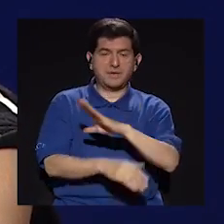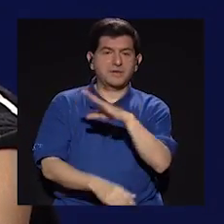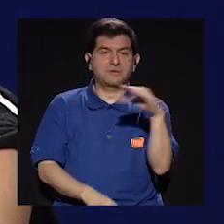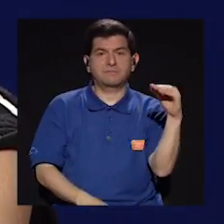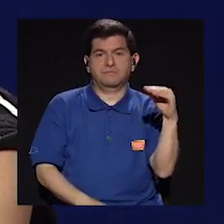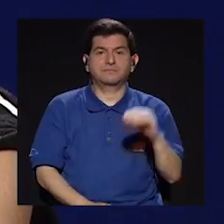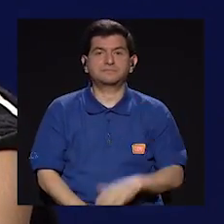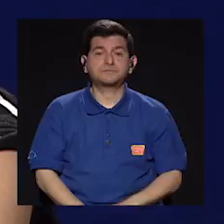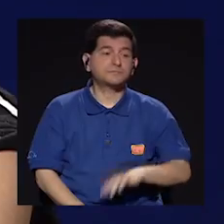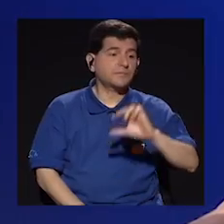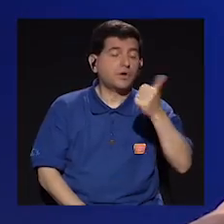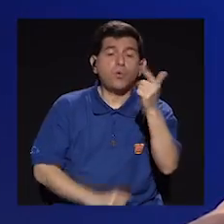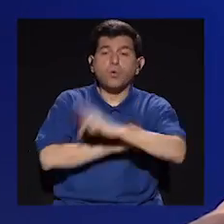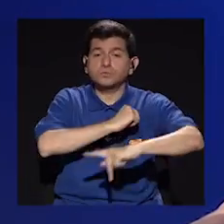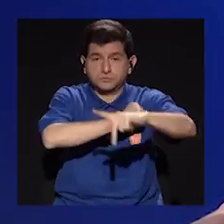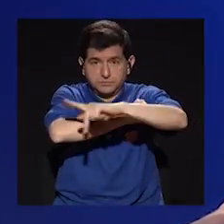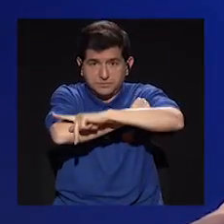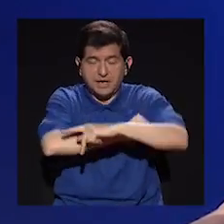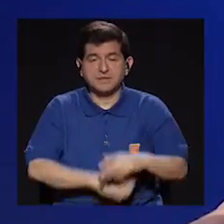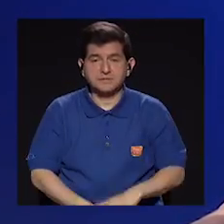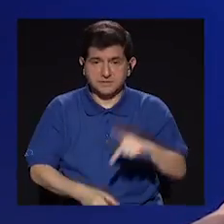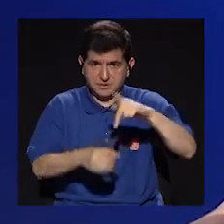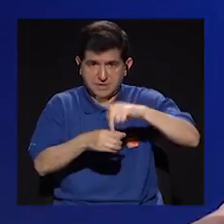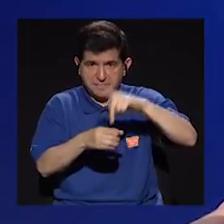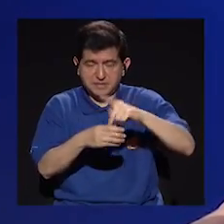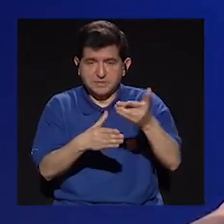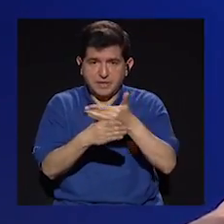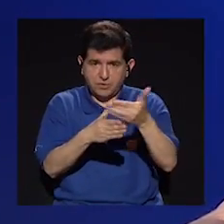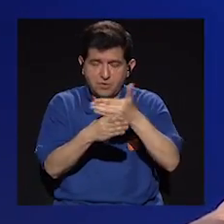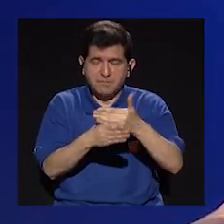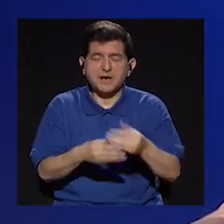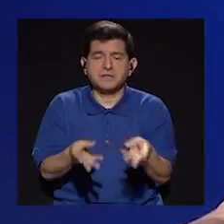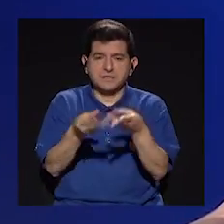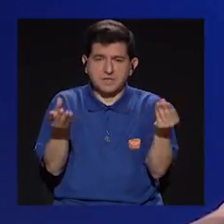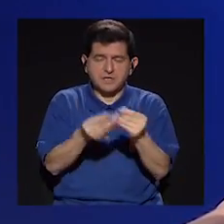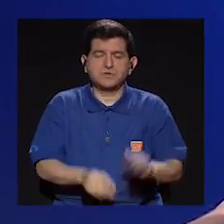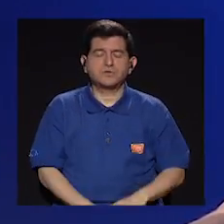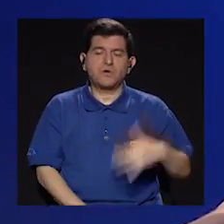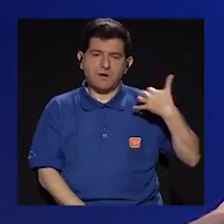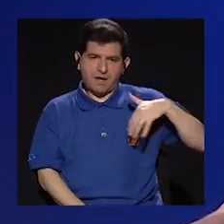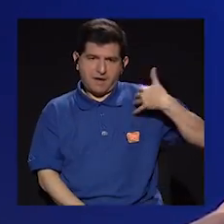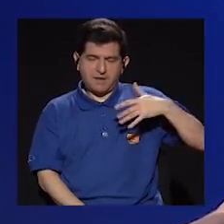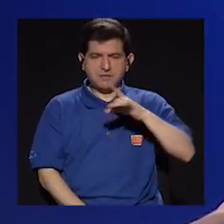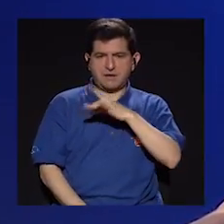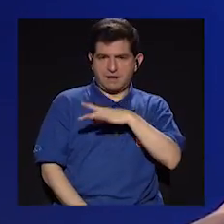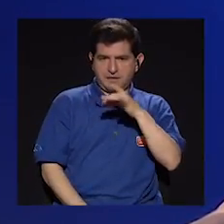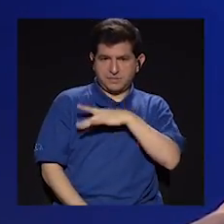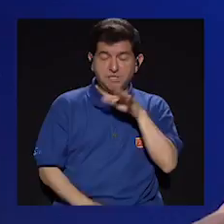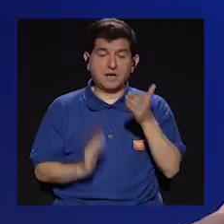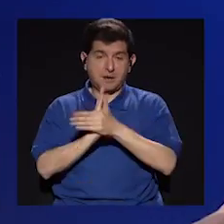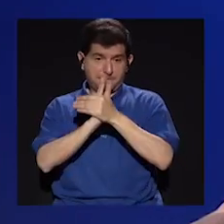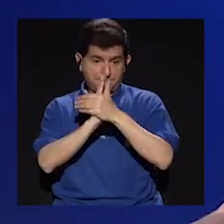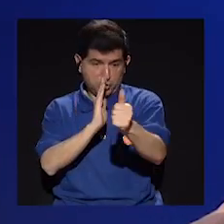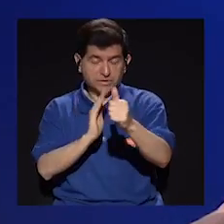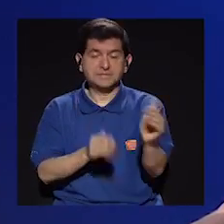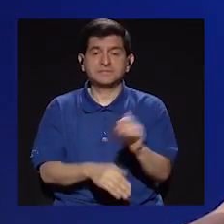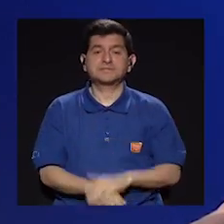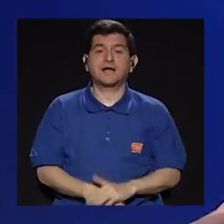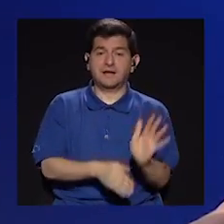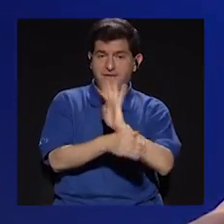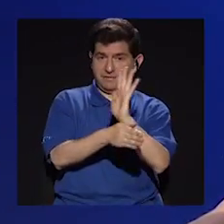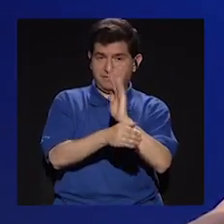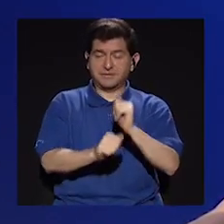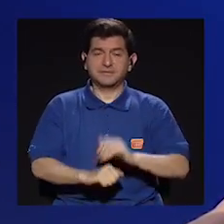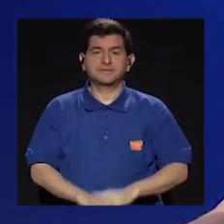película y también los otros países, ¿verdad? Que son coproductores Argentina y Chile, que eso potencia mucho el filme, ¿no?